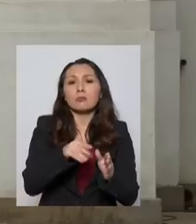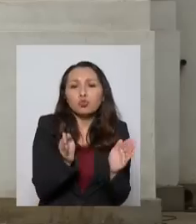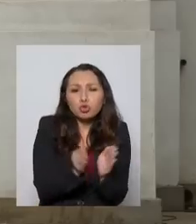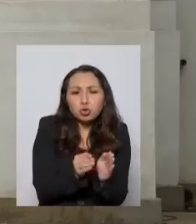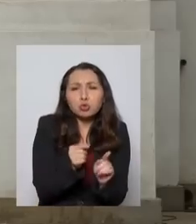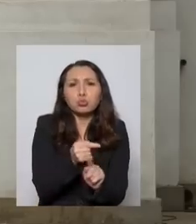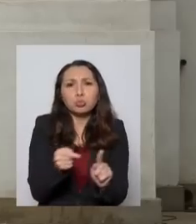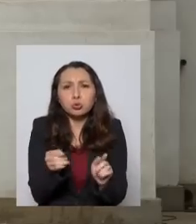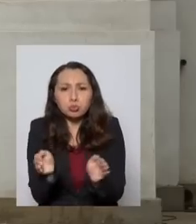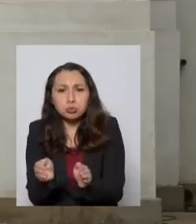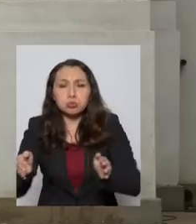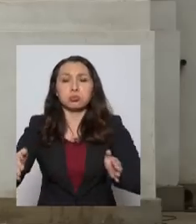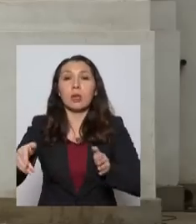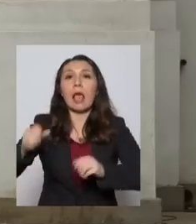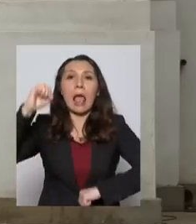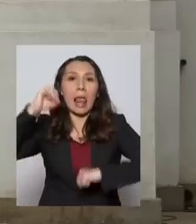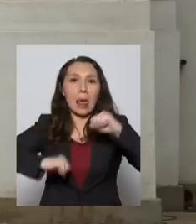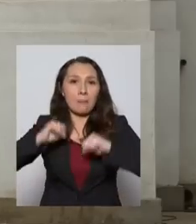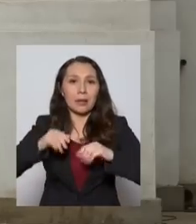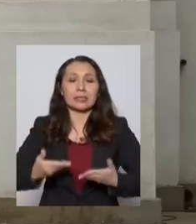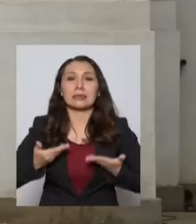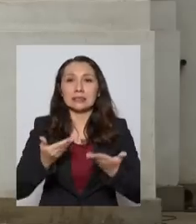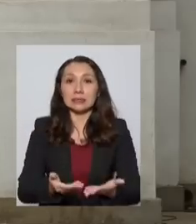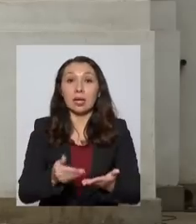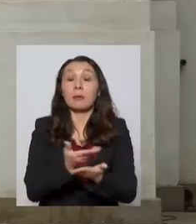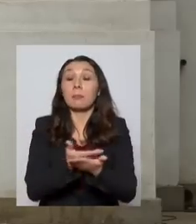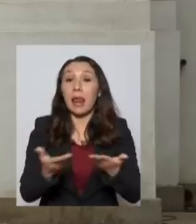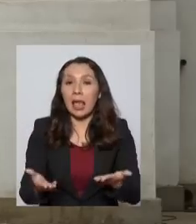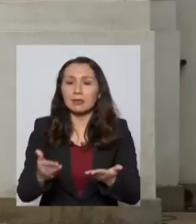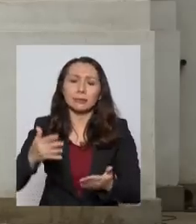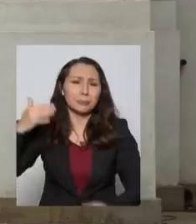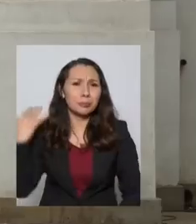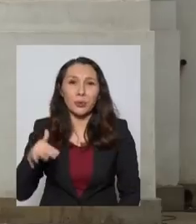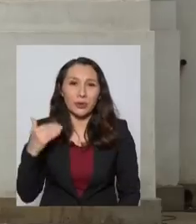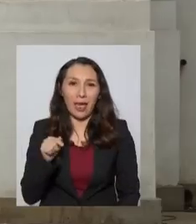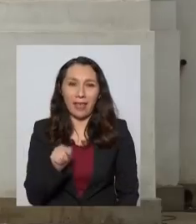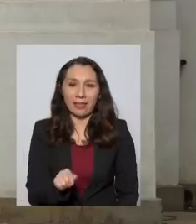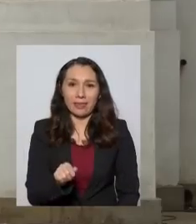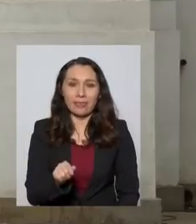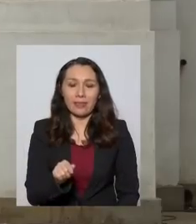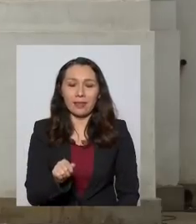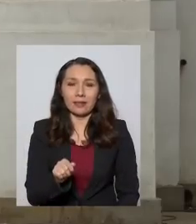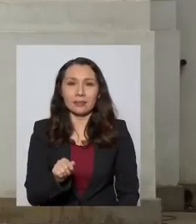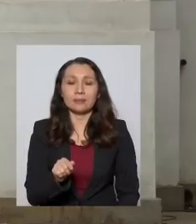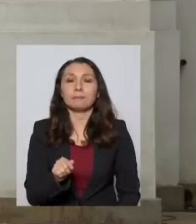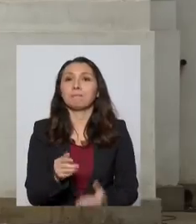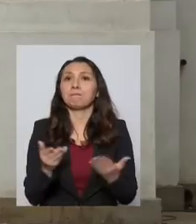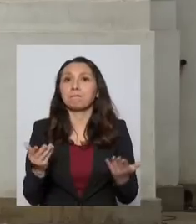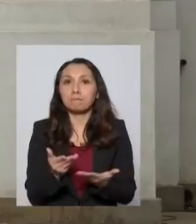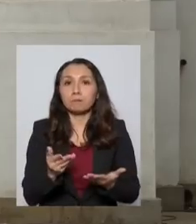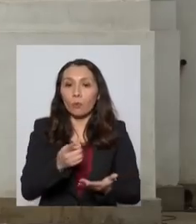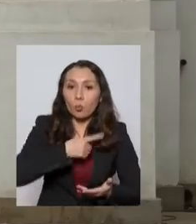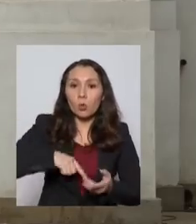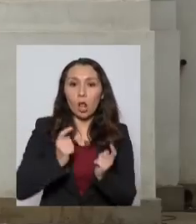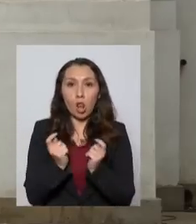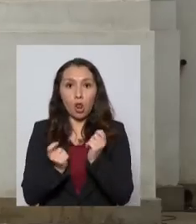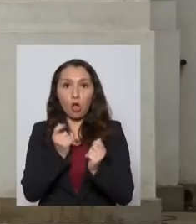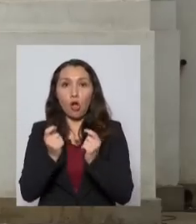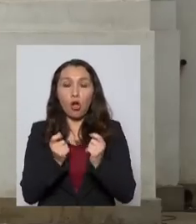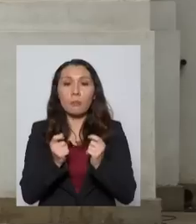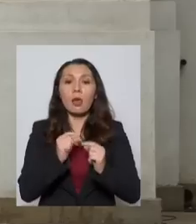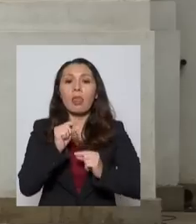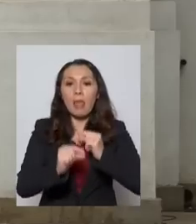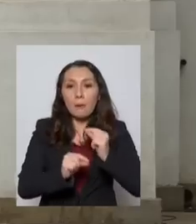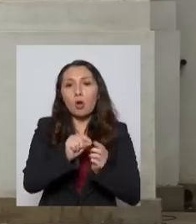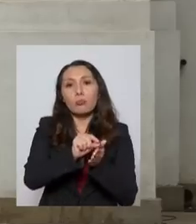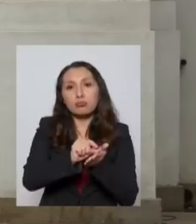pequeñas y medianas empresas. Y para esto es fundamental que nuestra economía en forma